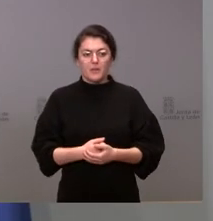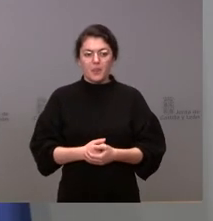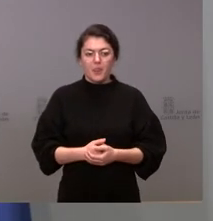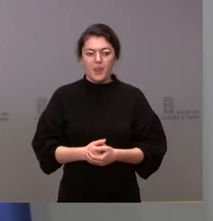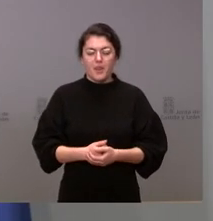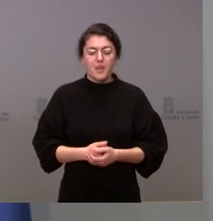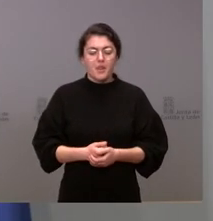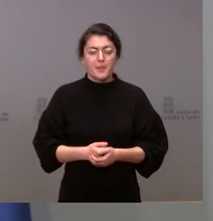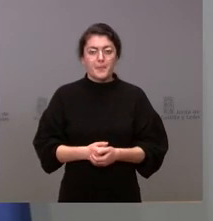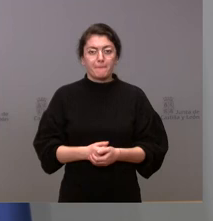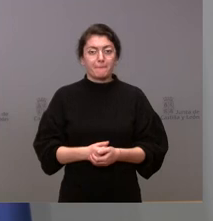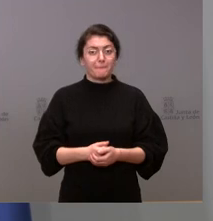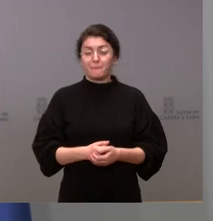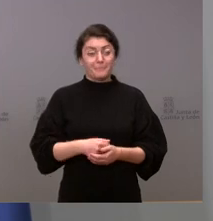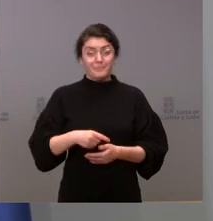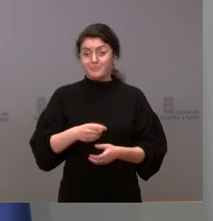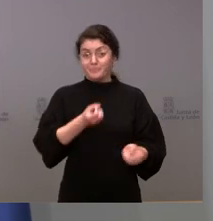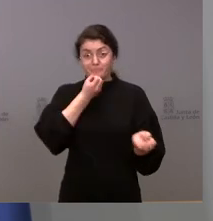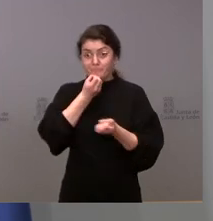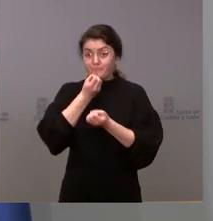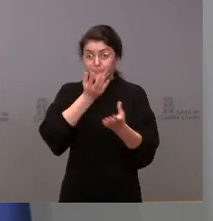pues no le puedo informar en este momento